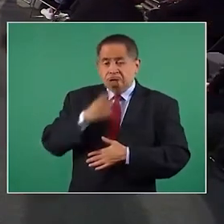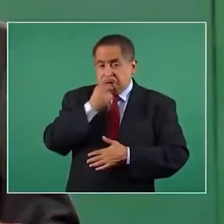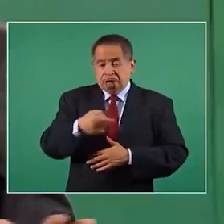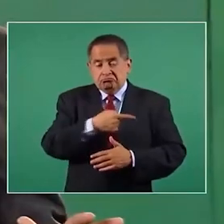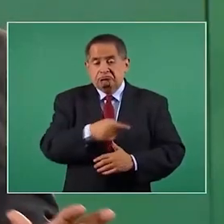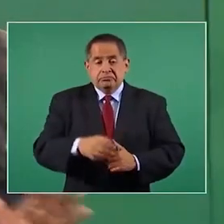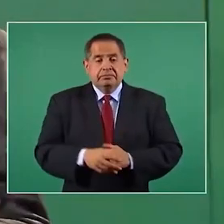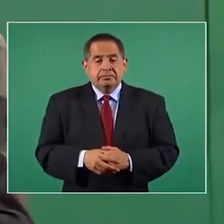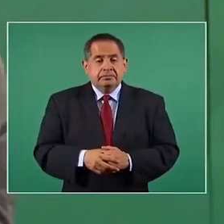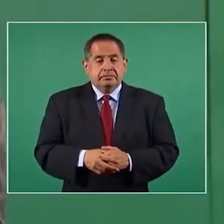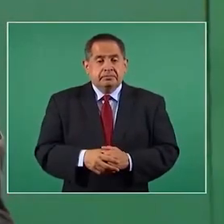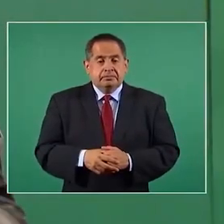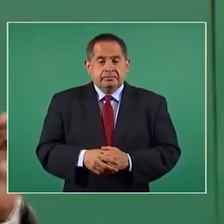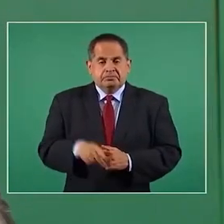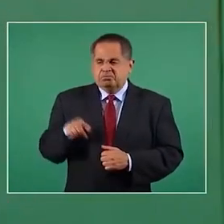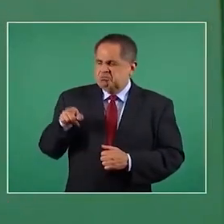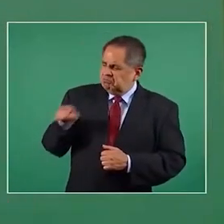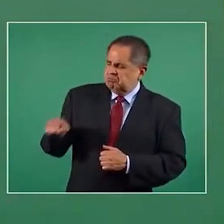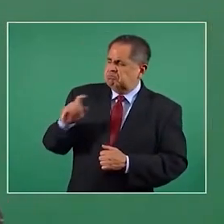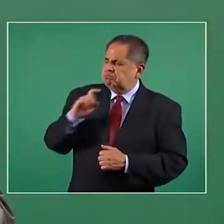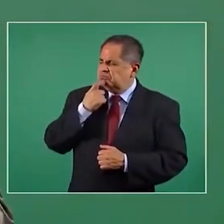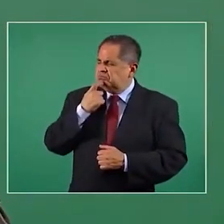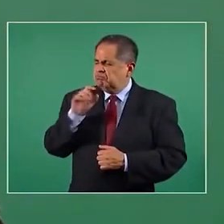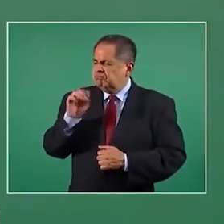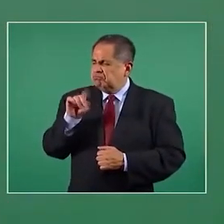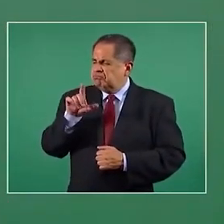que yo por ningún motivo